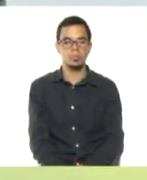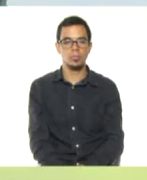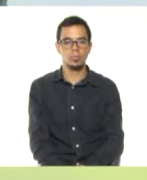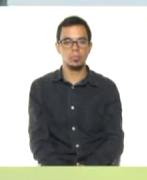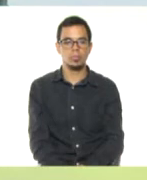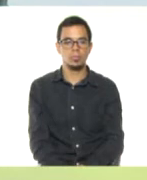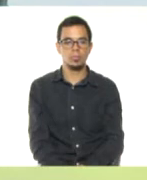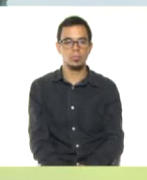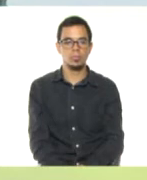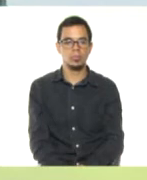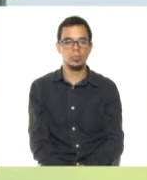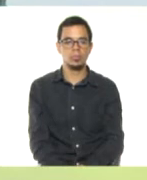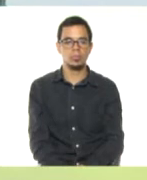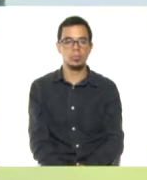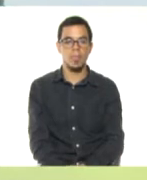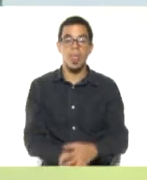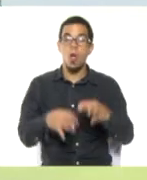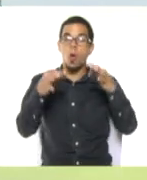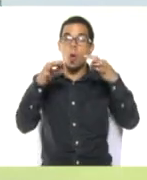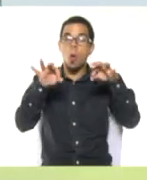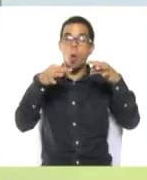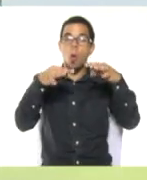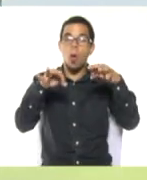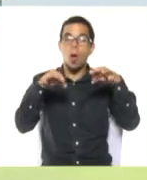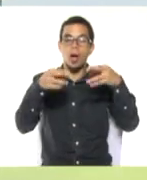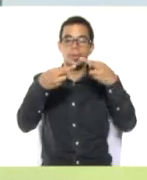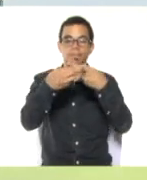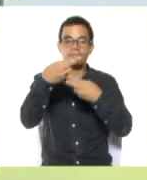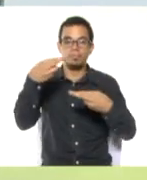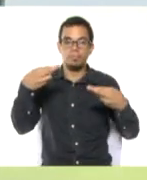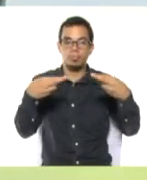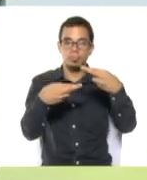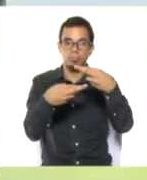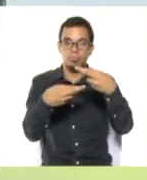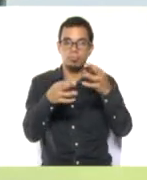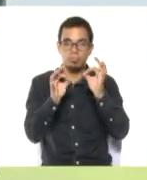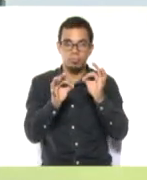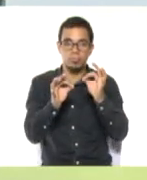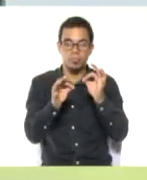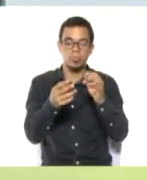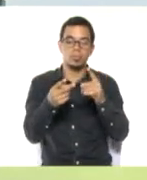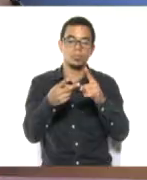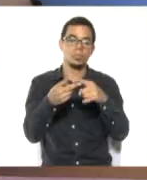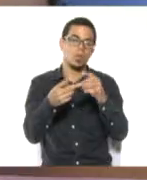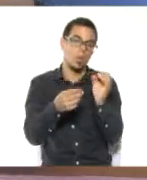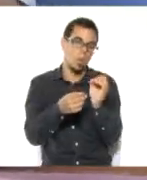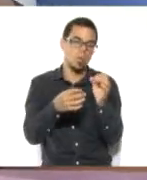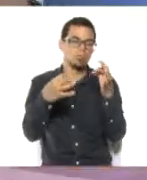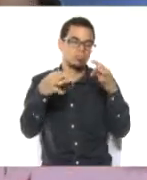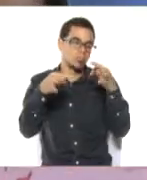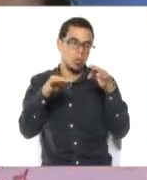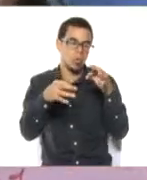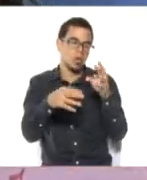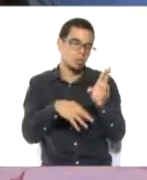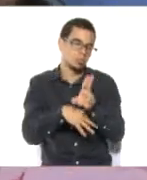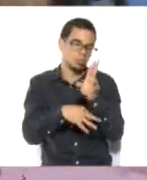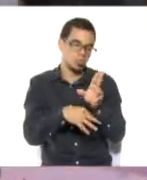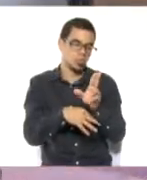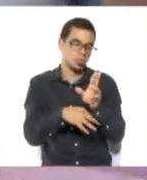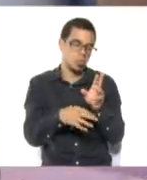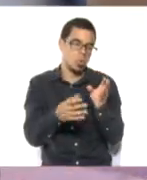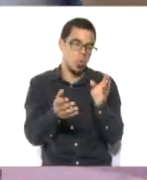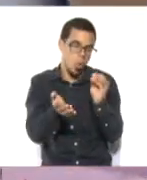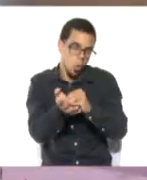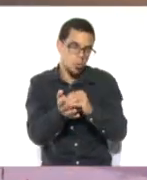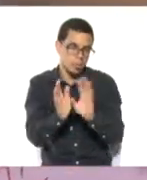hojas de reciclaje, ¿ok? O hojas reutilizables. Unas hojas que ya están escritas por la